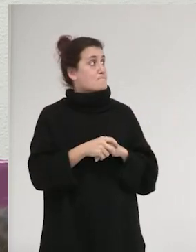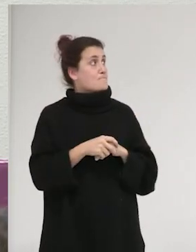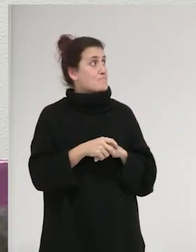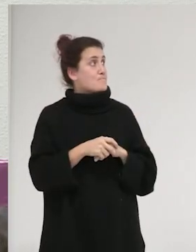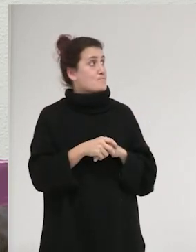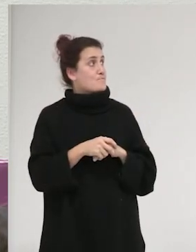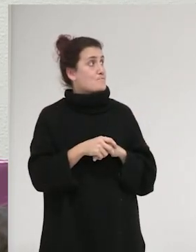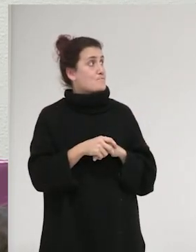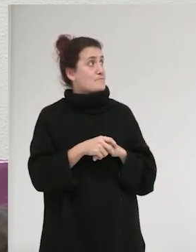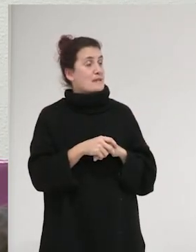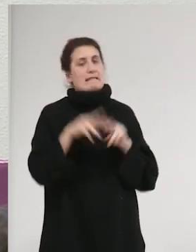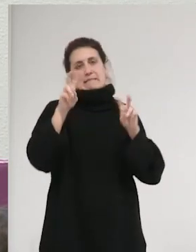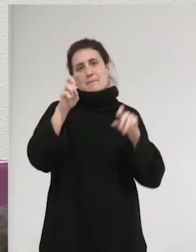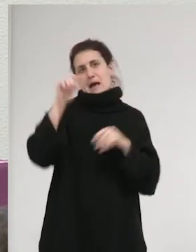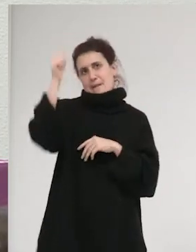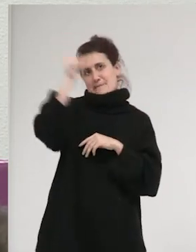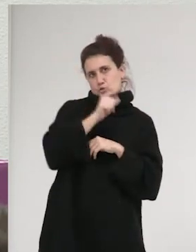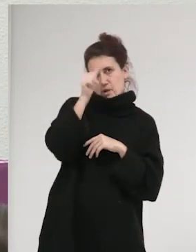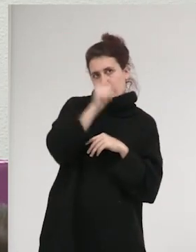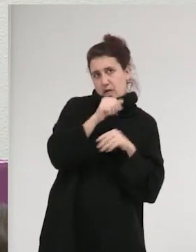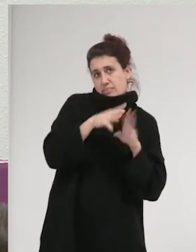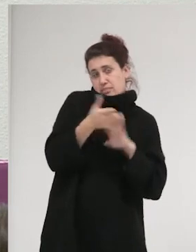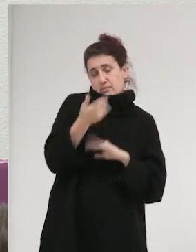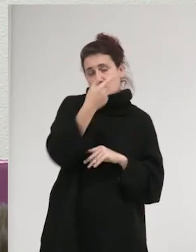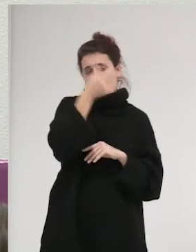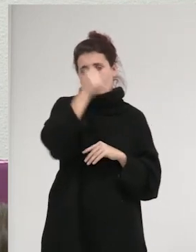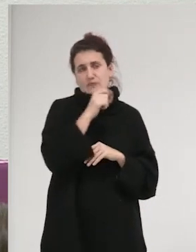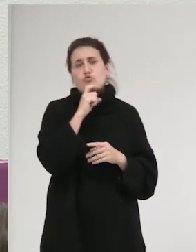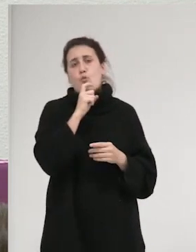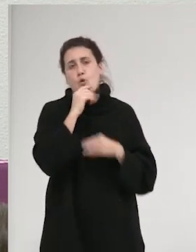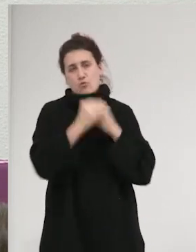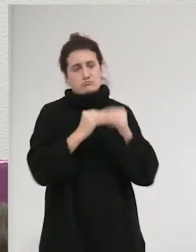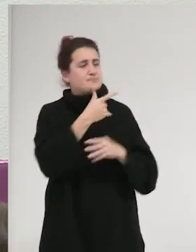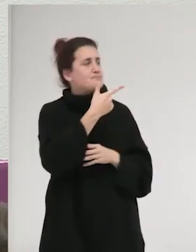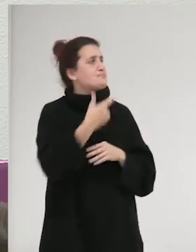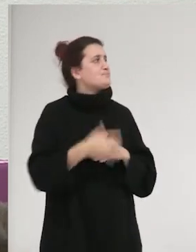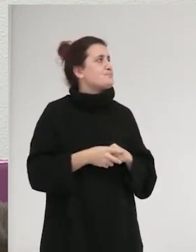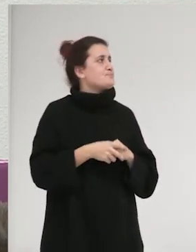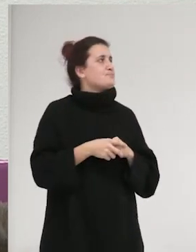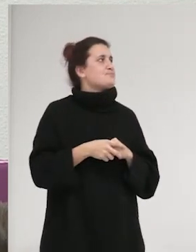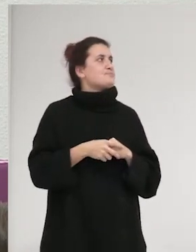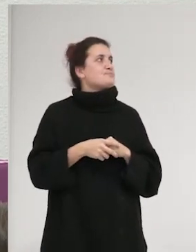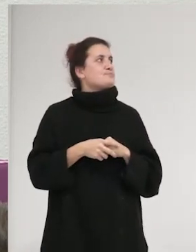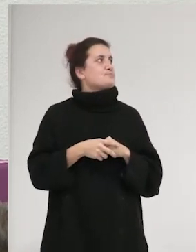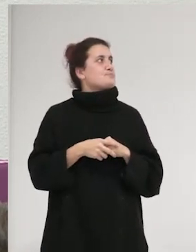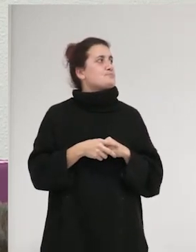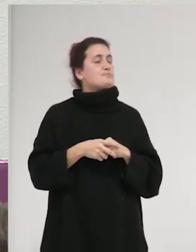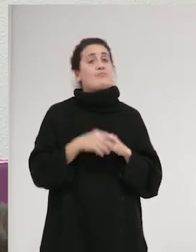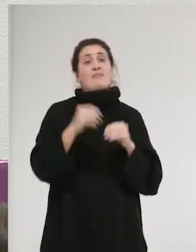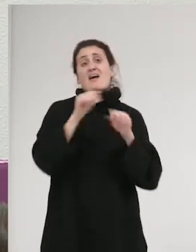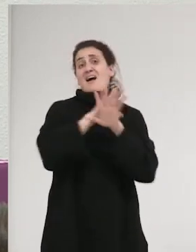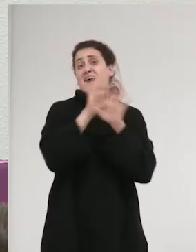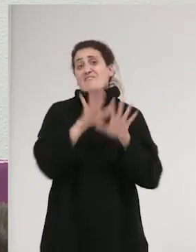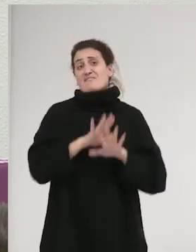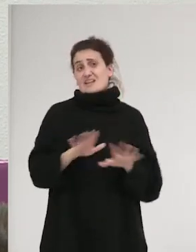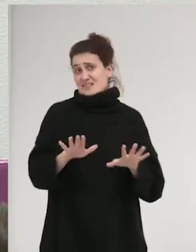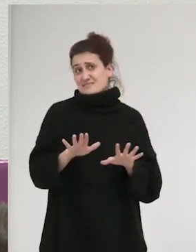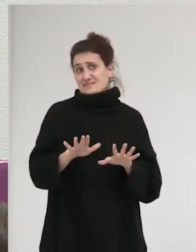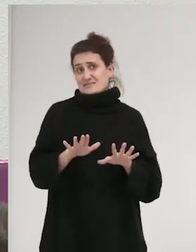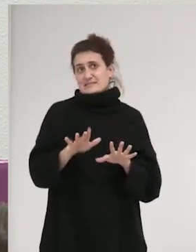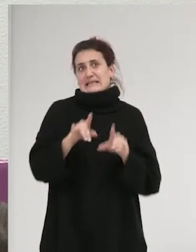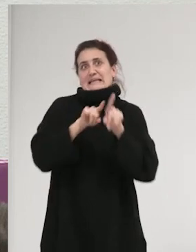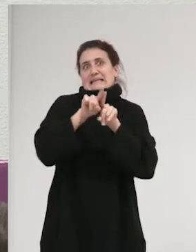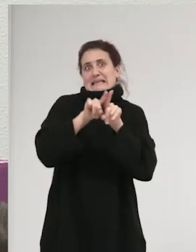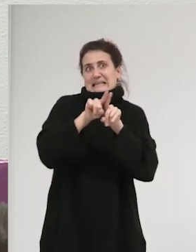Que es el elemento de la masculinidad y de los hombres, ¿no? Como al final el género como categoría relacional, pues al final, hombre, la